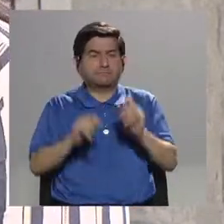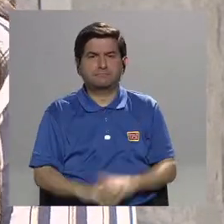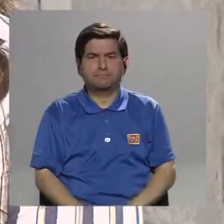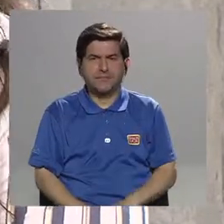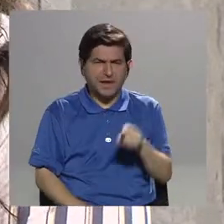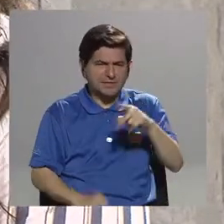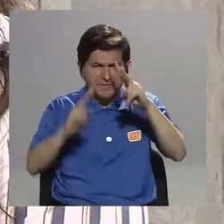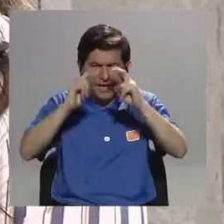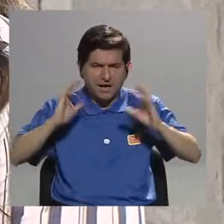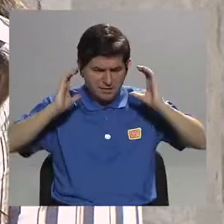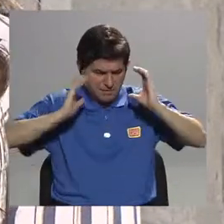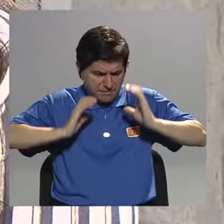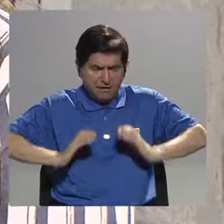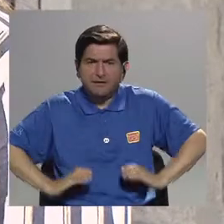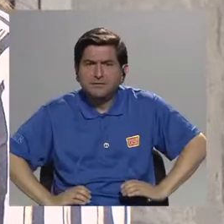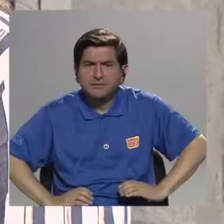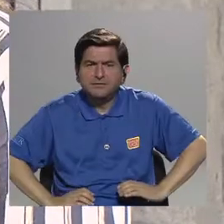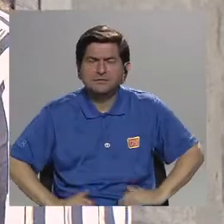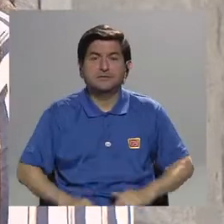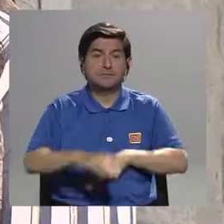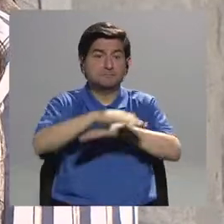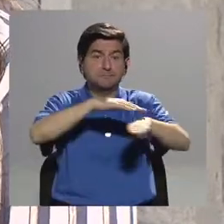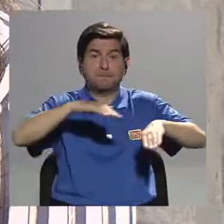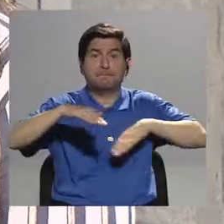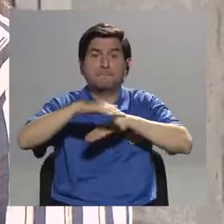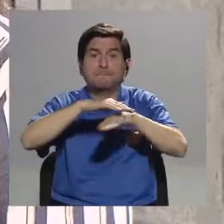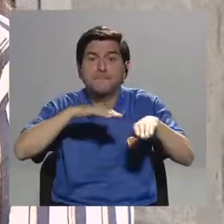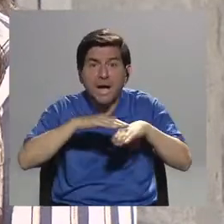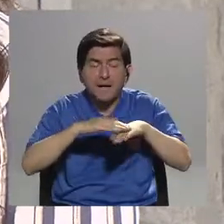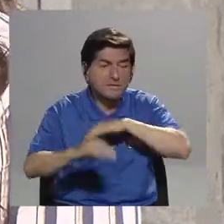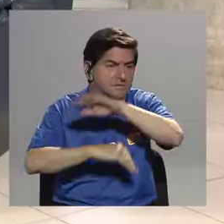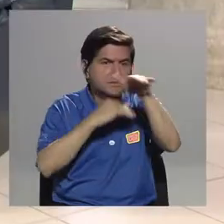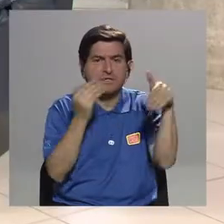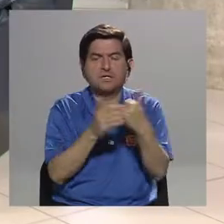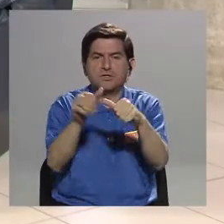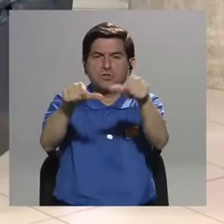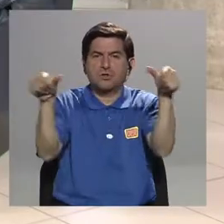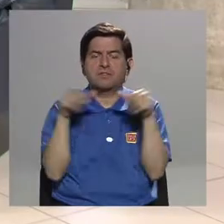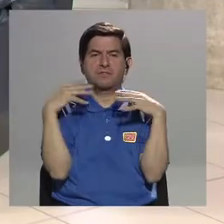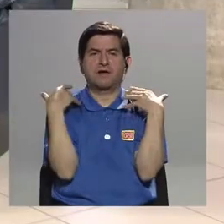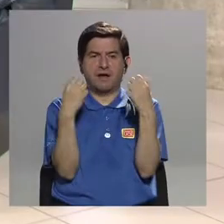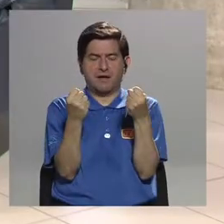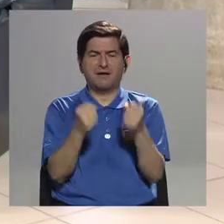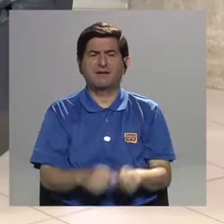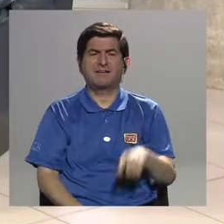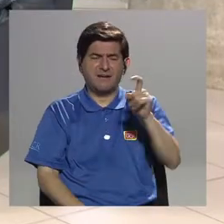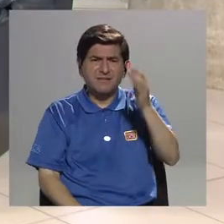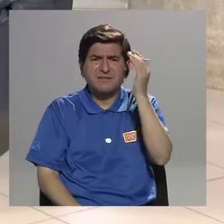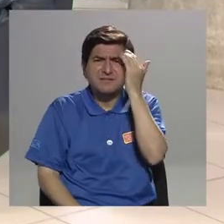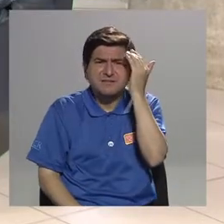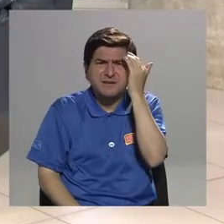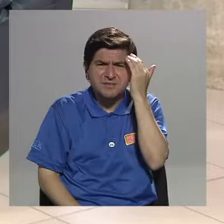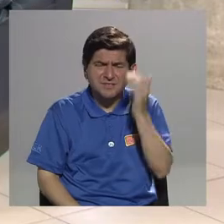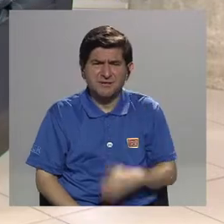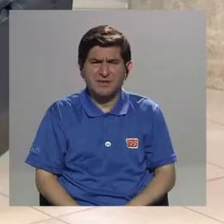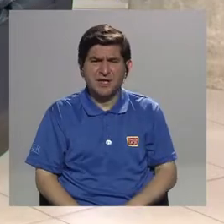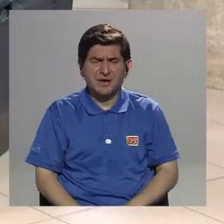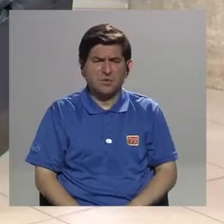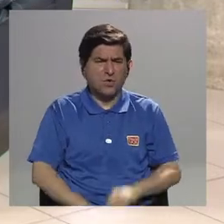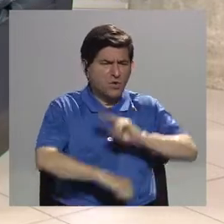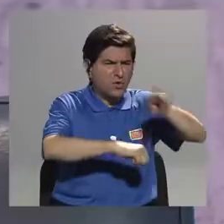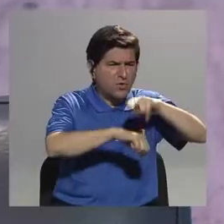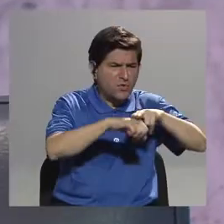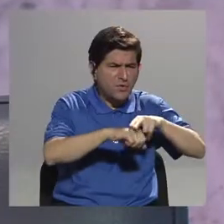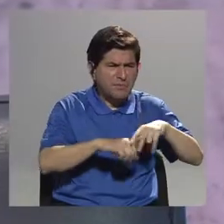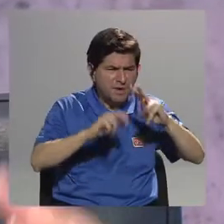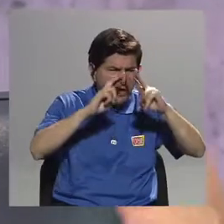decimos. Entonces, es muy importante porque la anatomía es una de las bases de todo el área de la salud, ¿verdad?